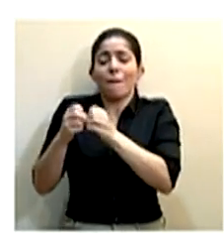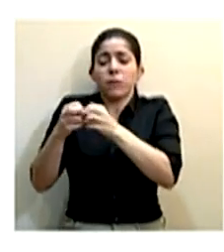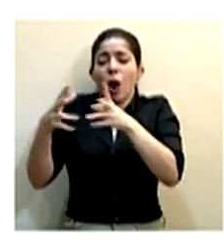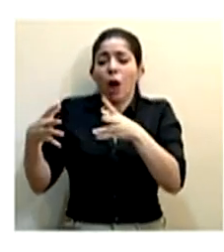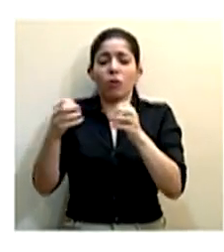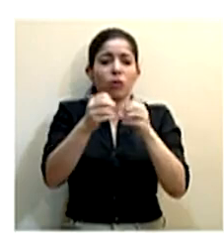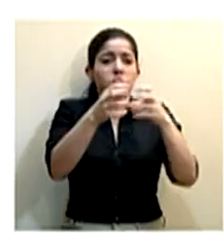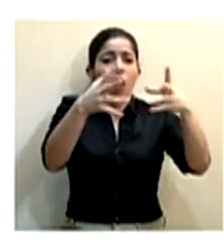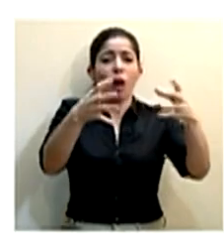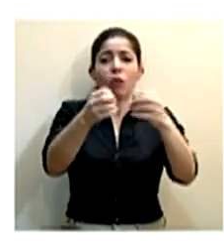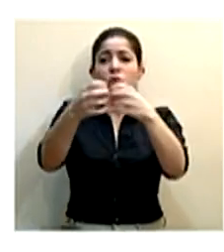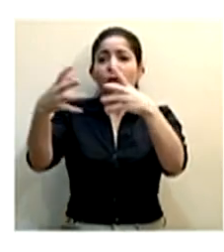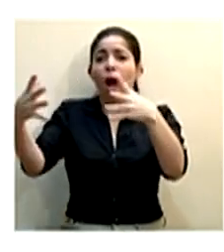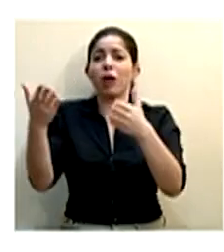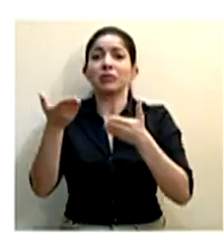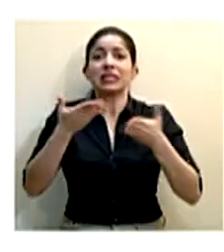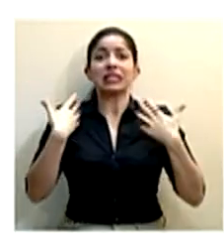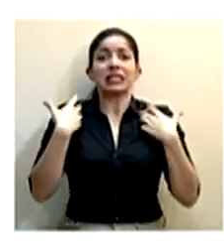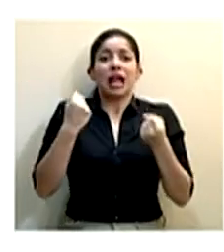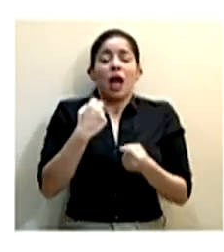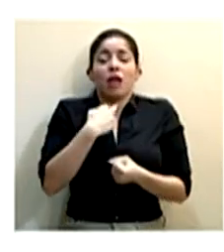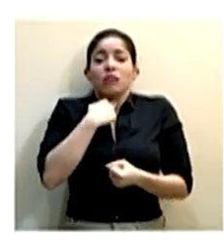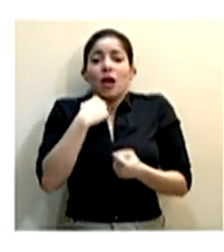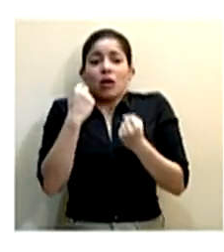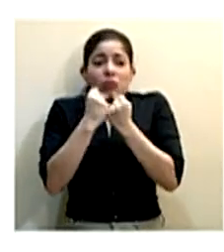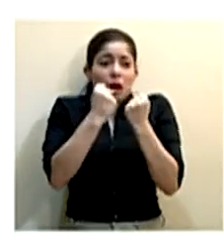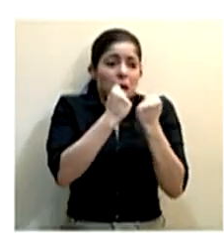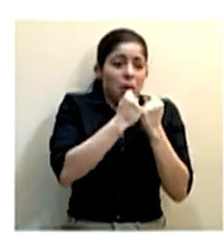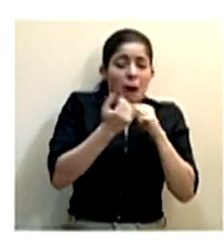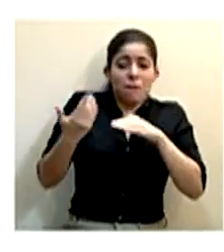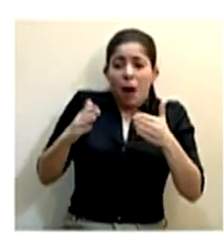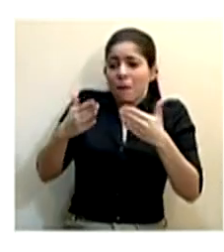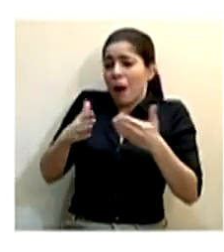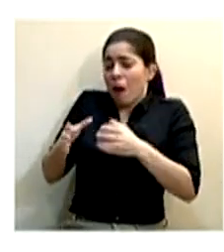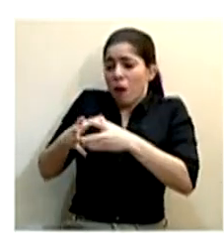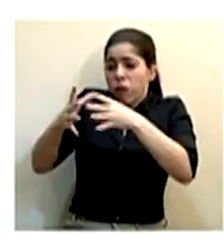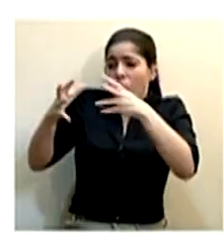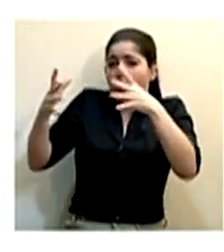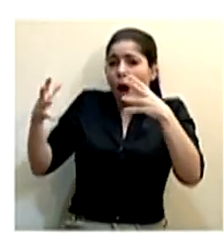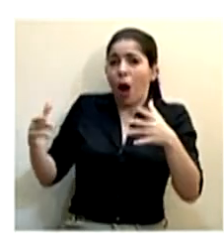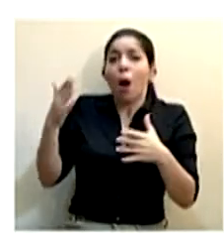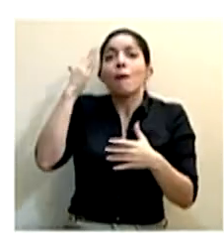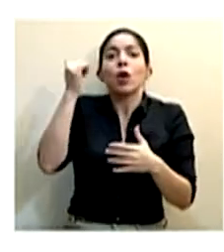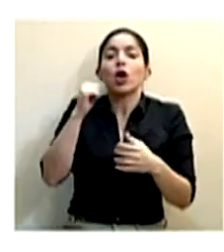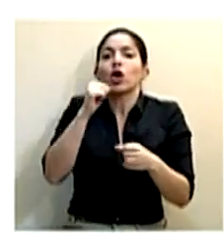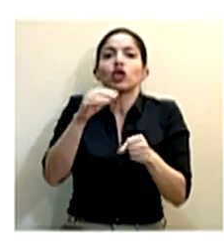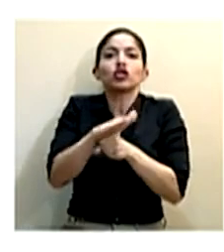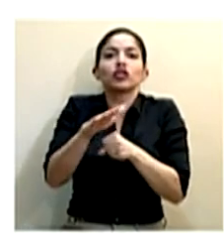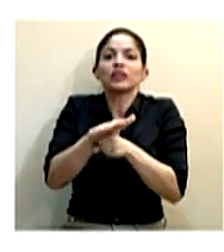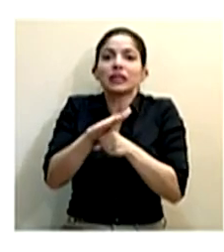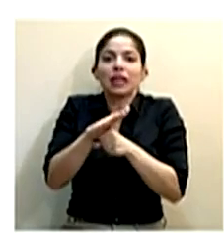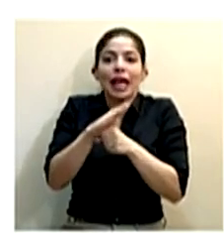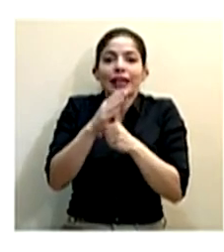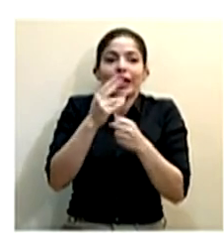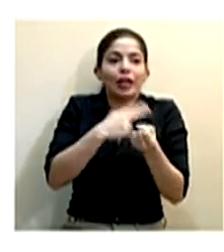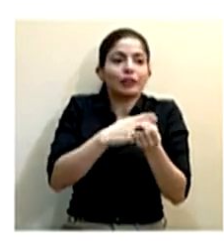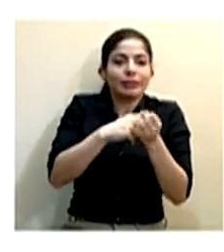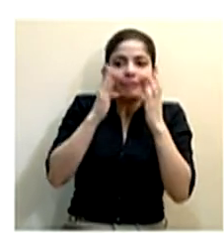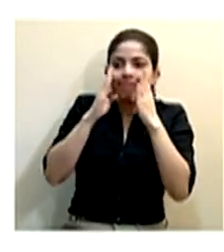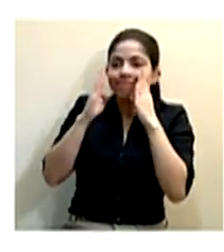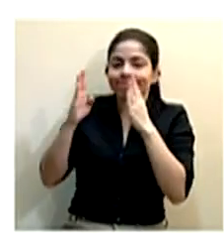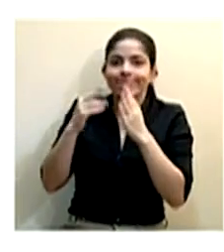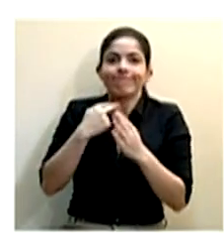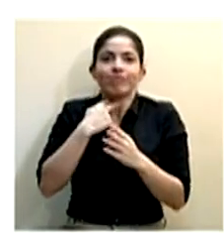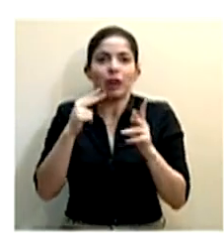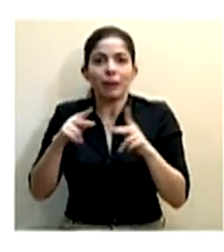de casos, saturación de servicios de salud, aumenta la mortalidad, número de muertes porque no hay suficiente capacidad de atención de